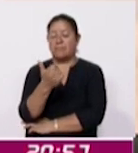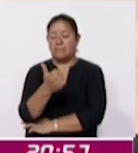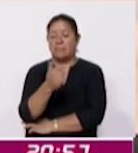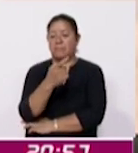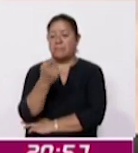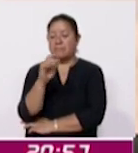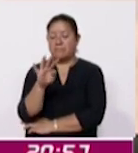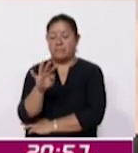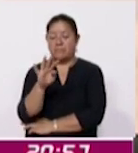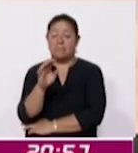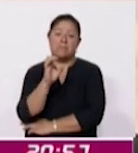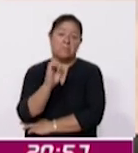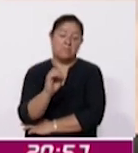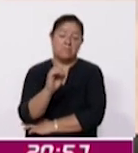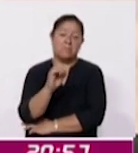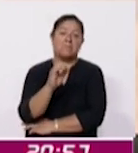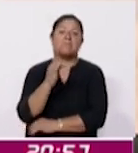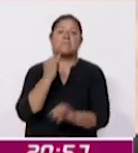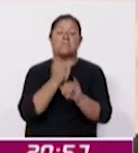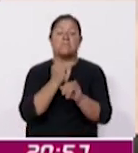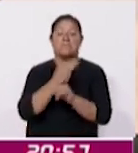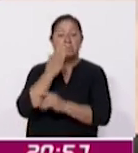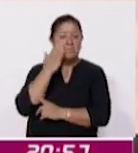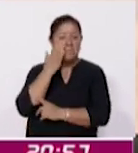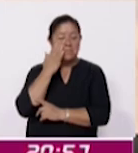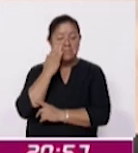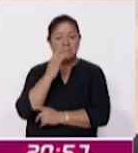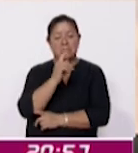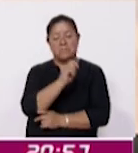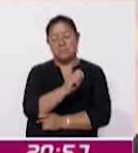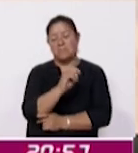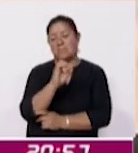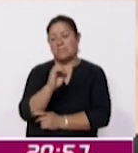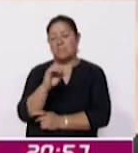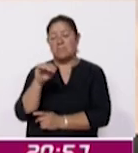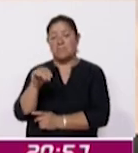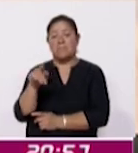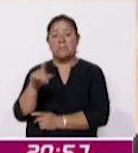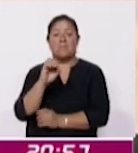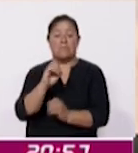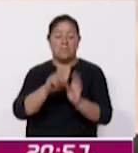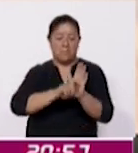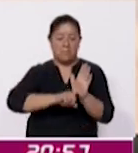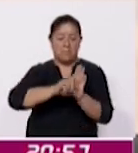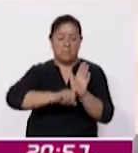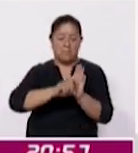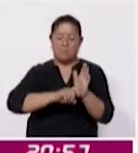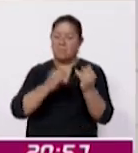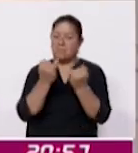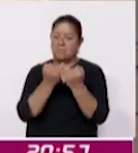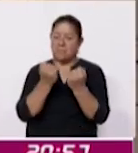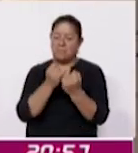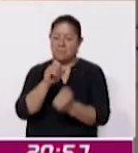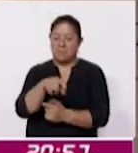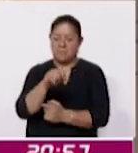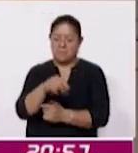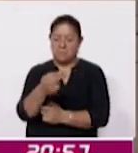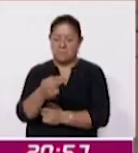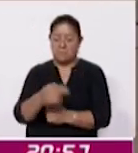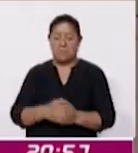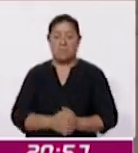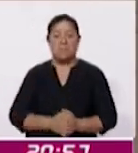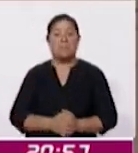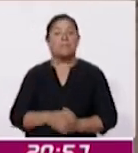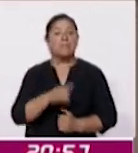o tenemos también la página en facebook que se llama Trail Octimictlán o en instagram nos pueden encontrar igual así Al término del